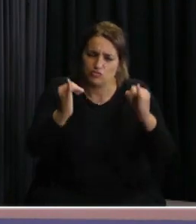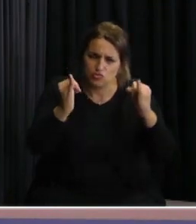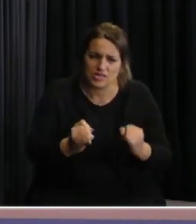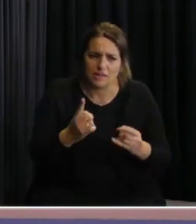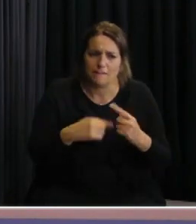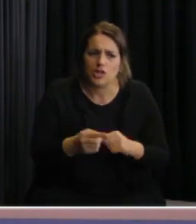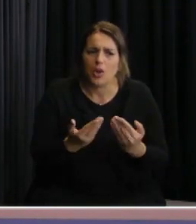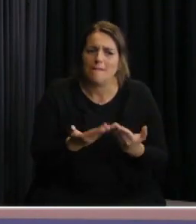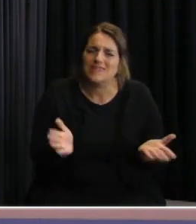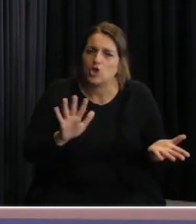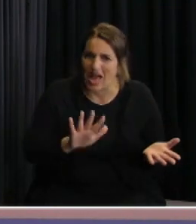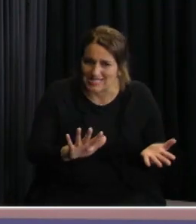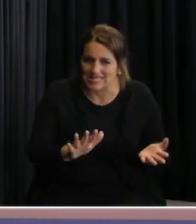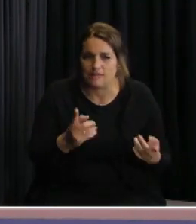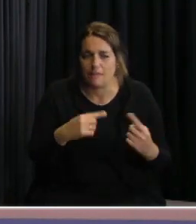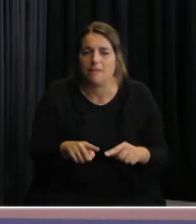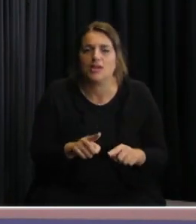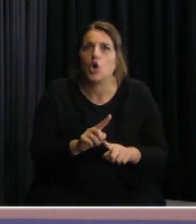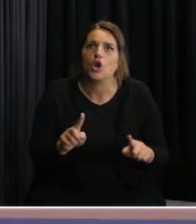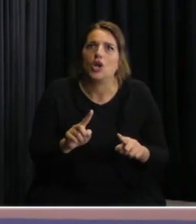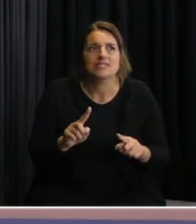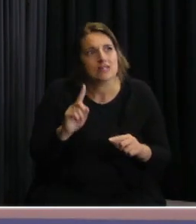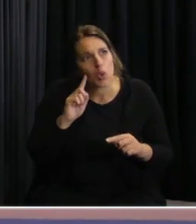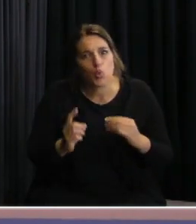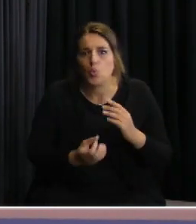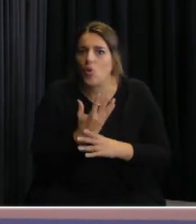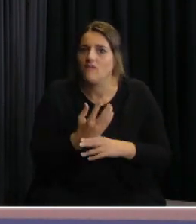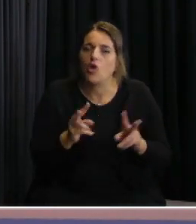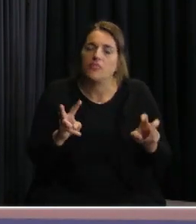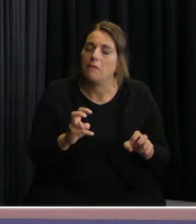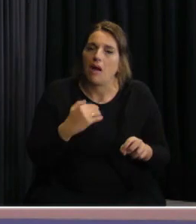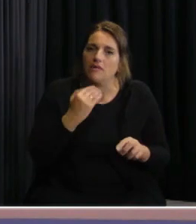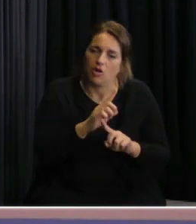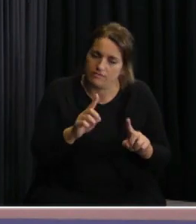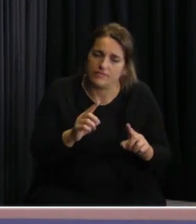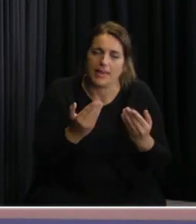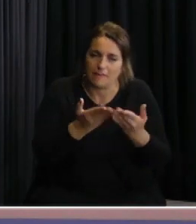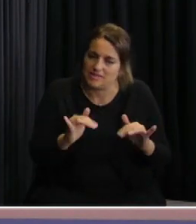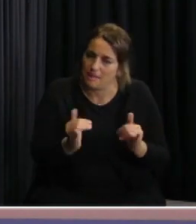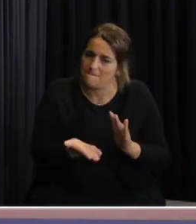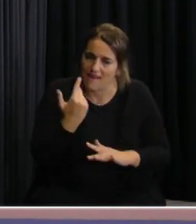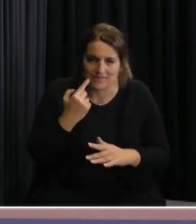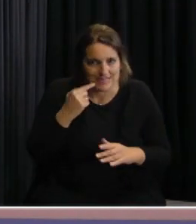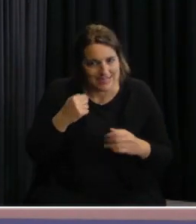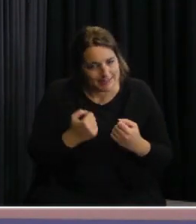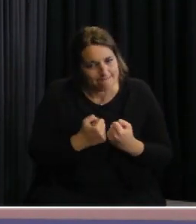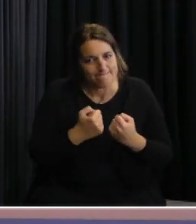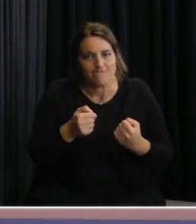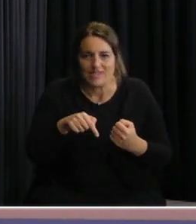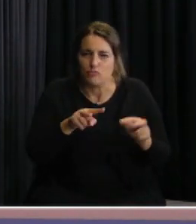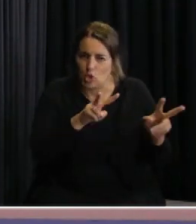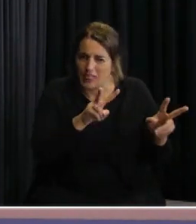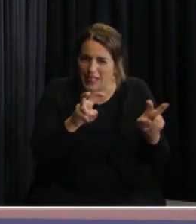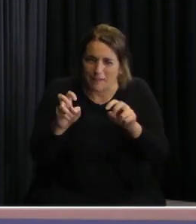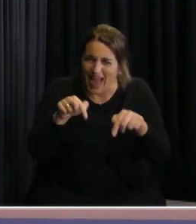que empezó por acá pero que no es un tema nuevo pero que tenemos que entrarle sobre todo las condiciones en las que muchos de estos